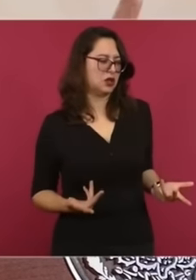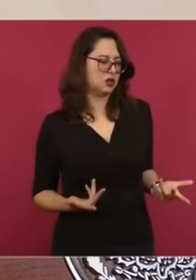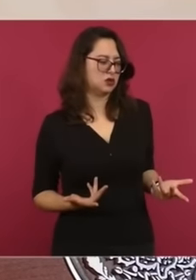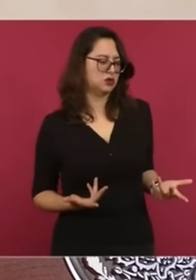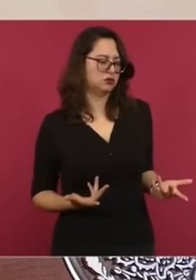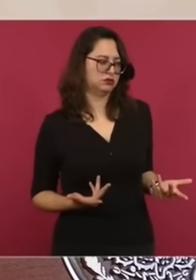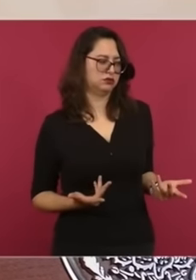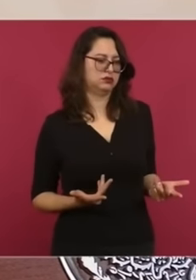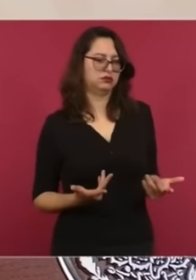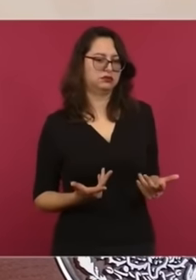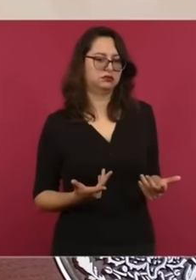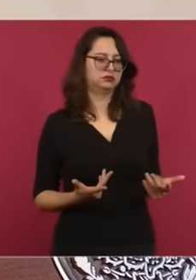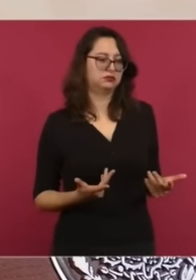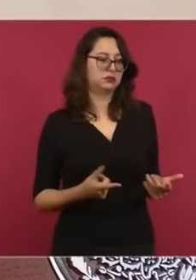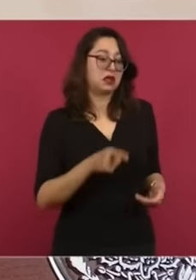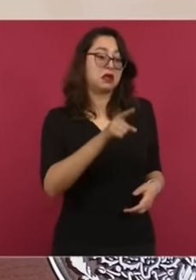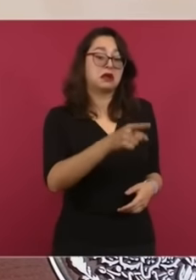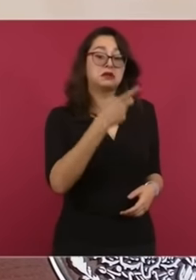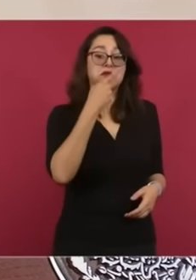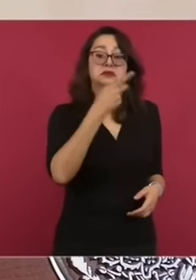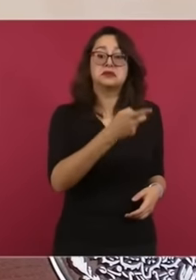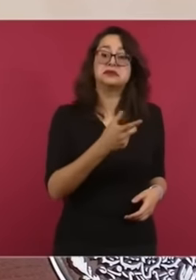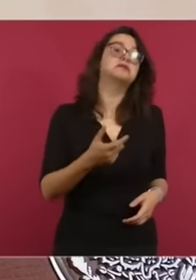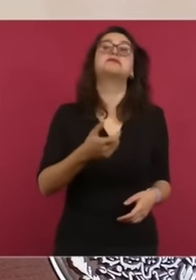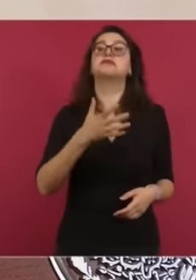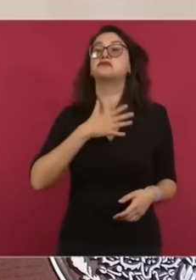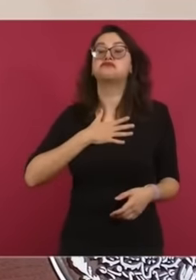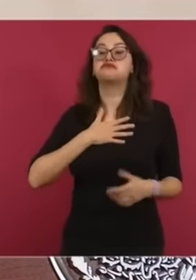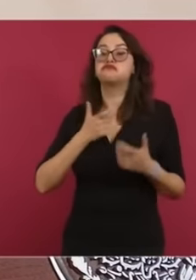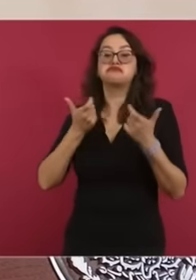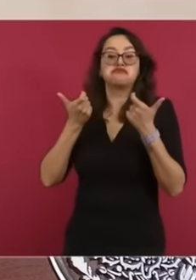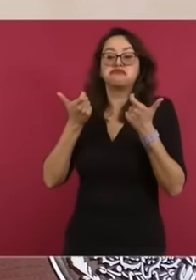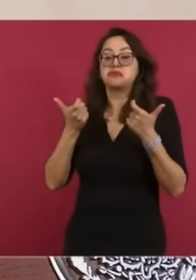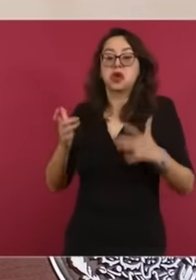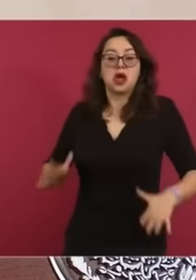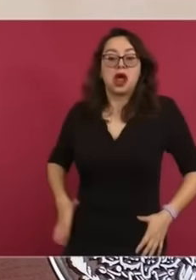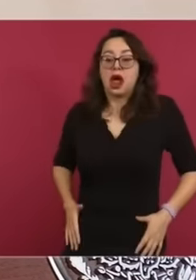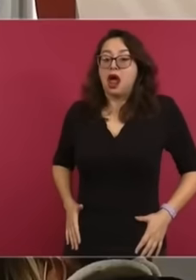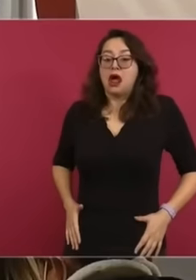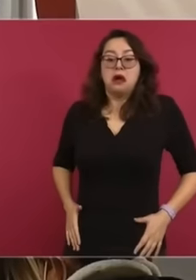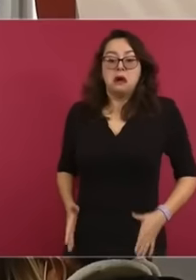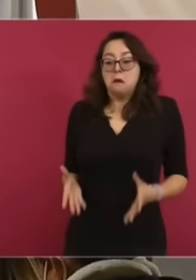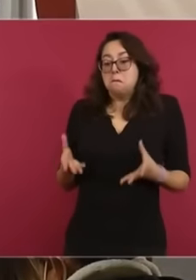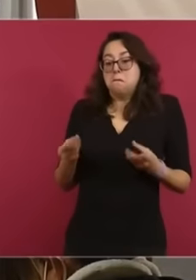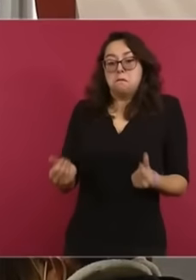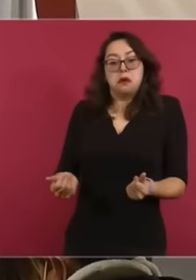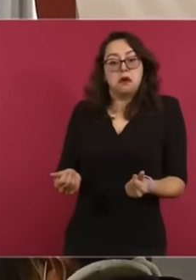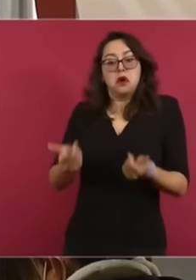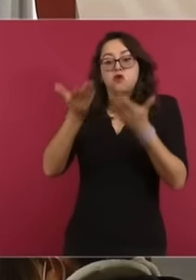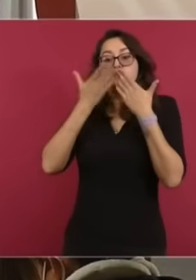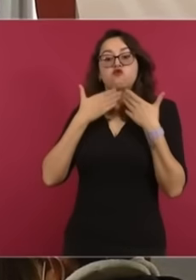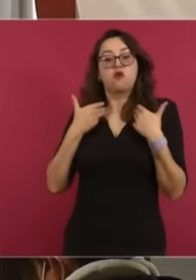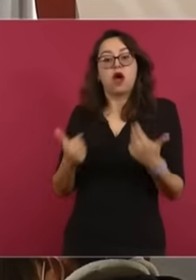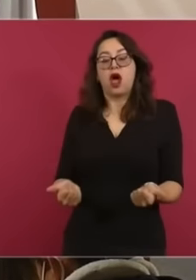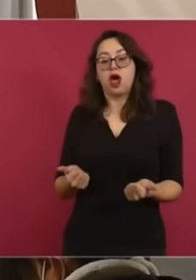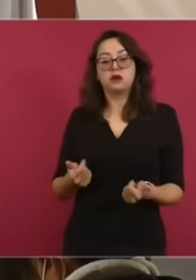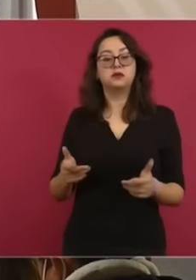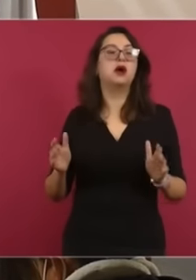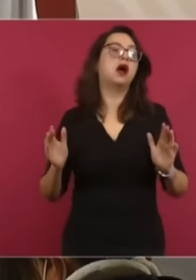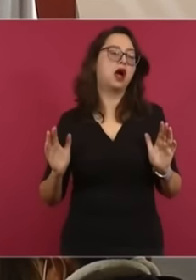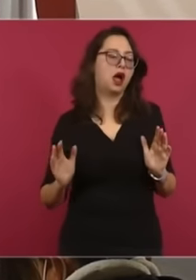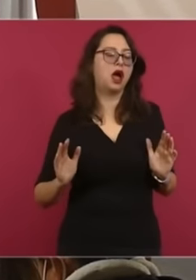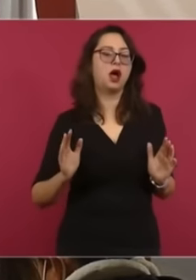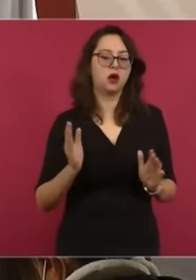decir no tengo o ya no me alcanza para